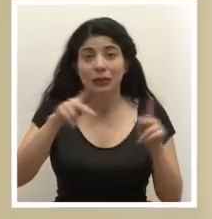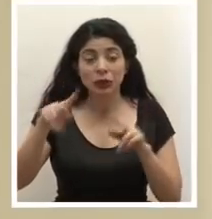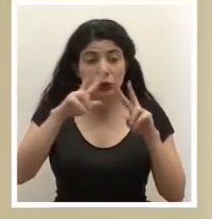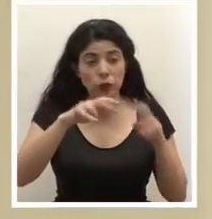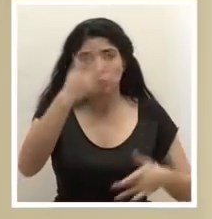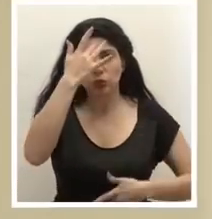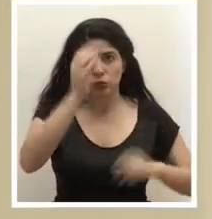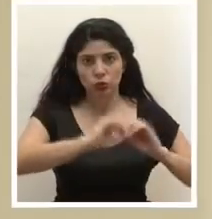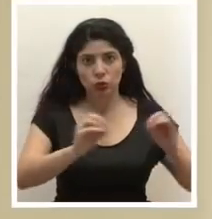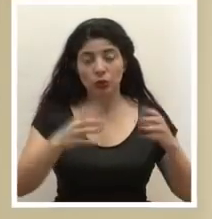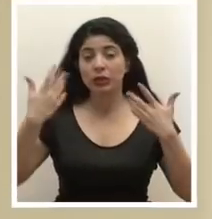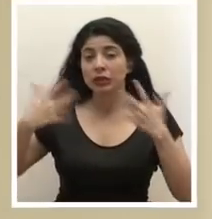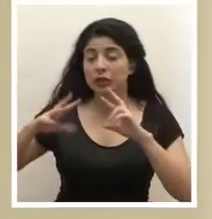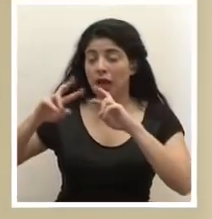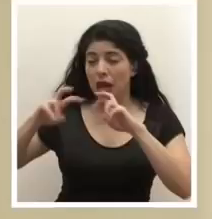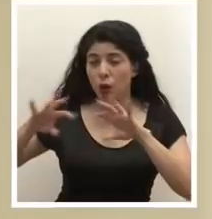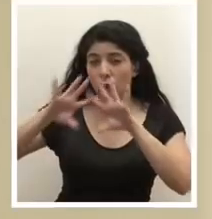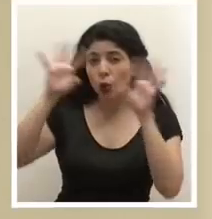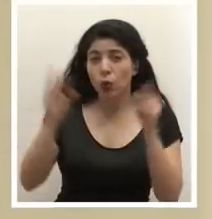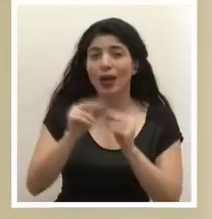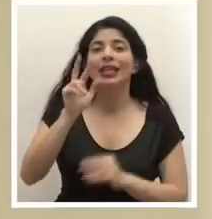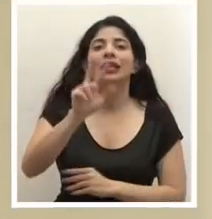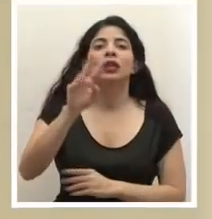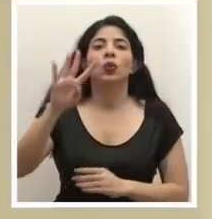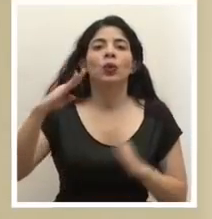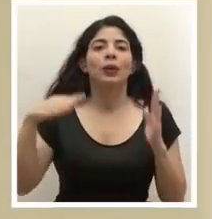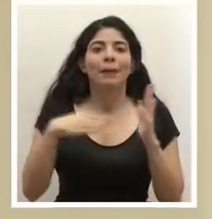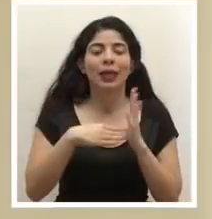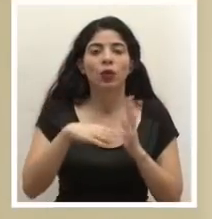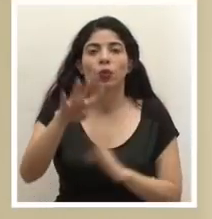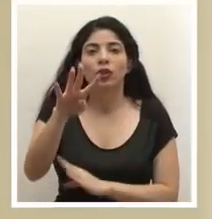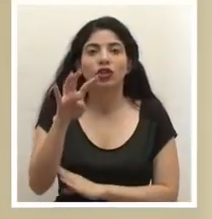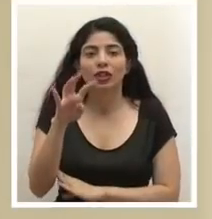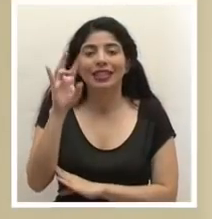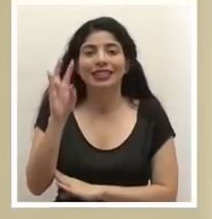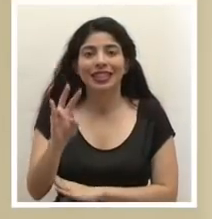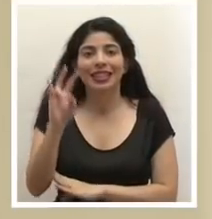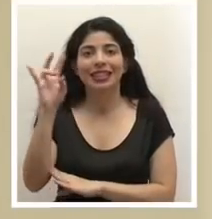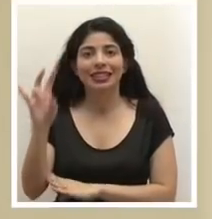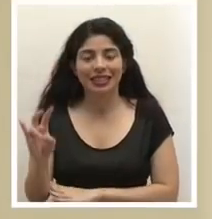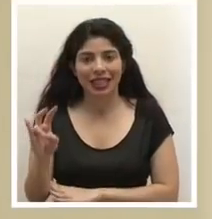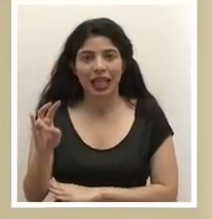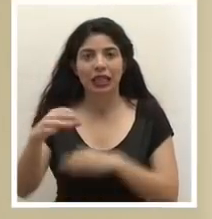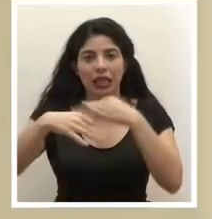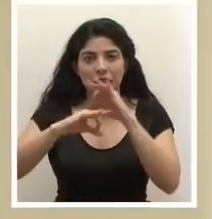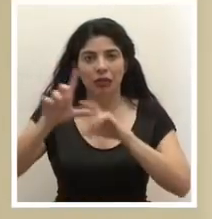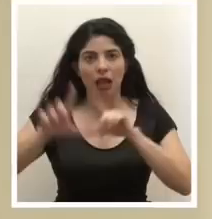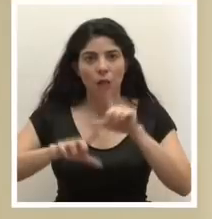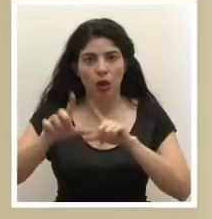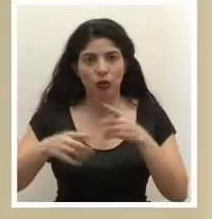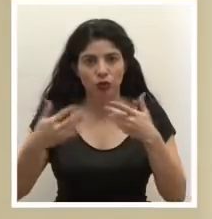y se han procesado un total de 34 mil 477 muestras.